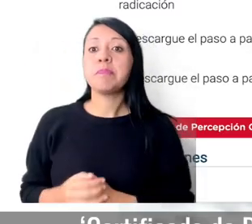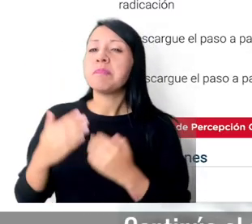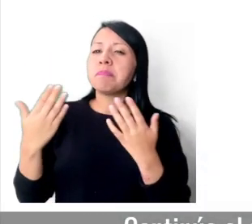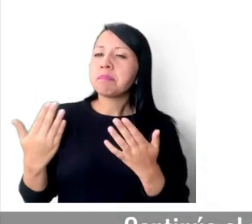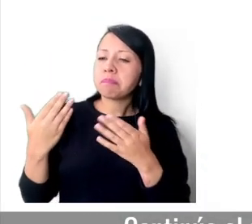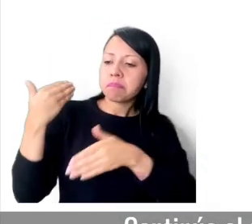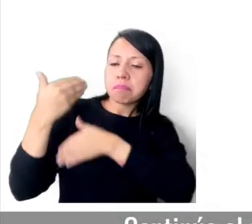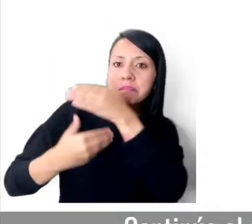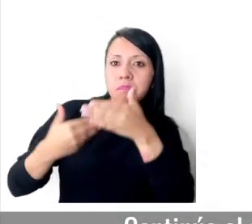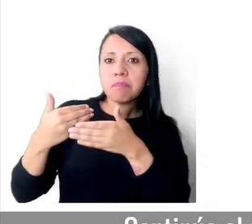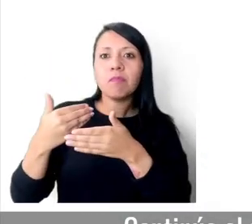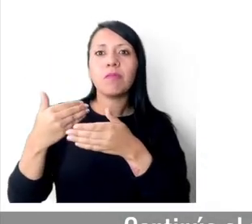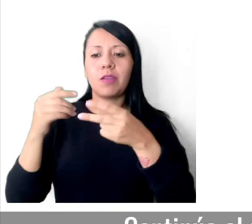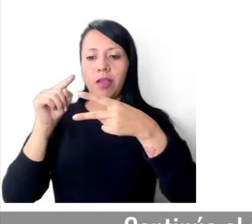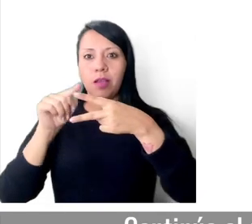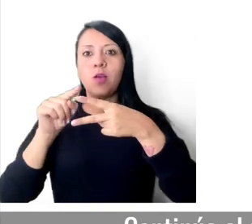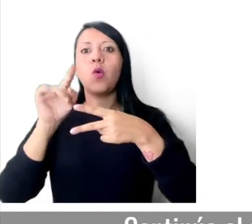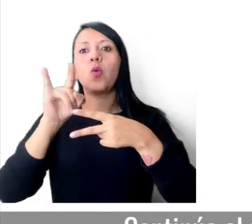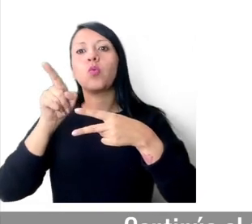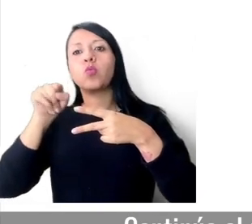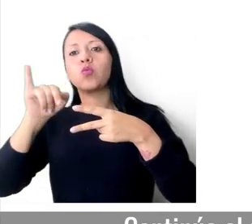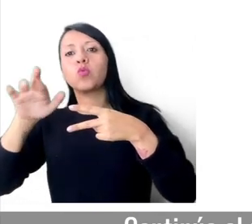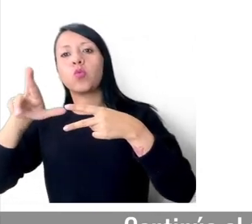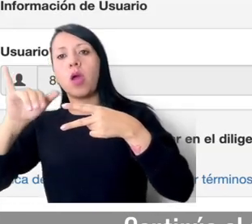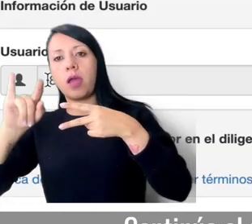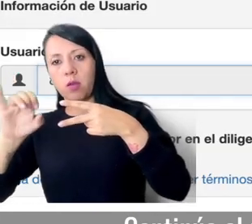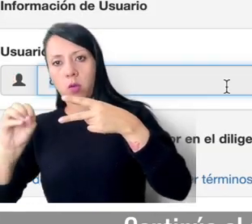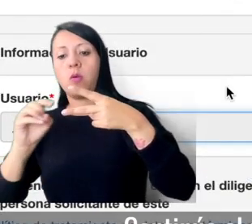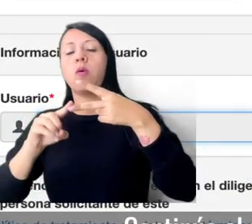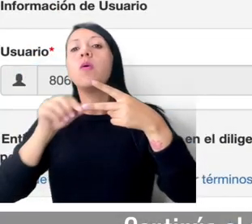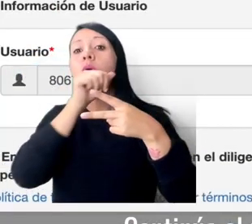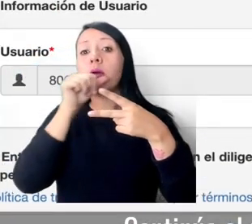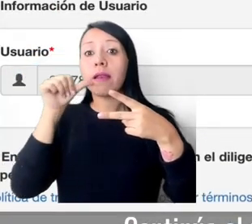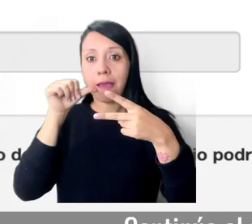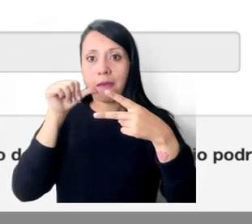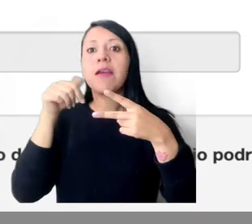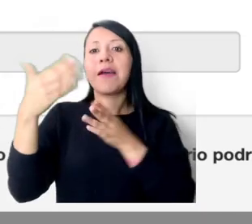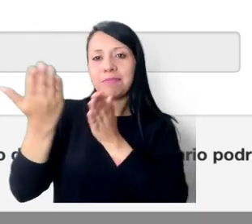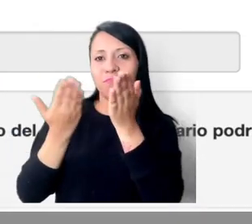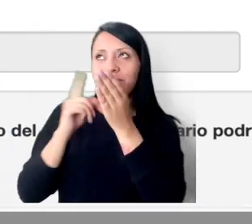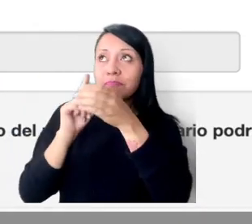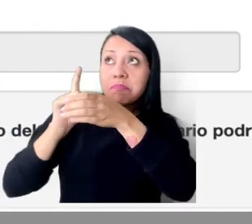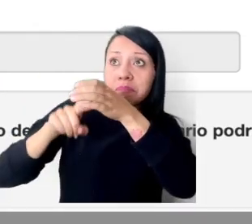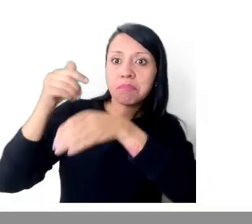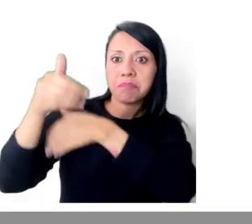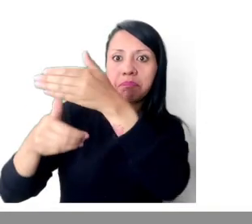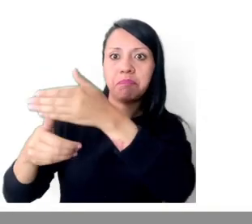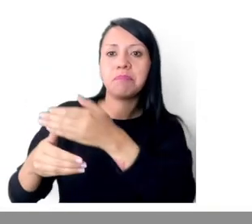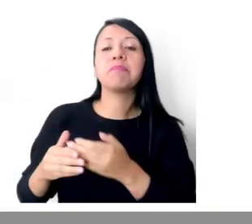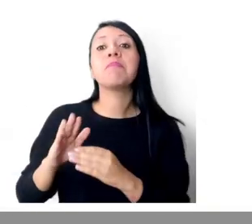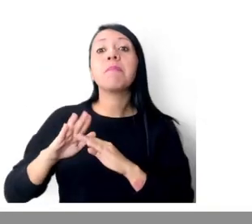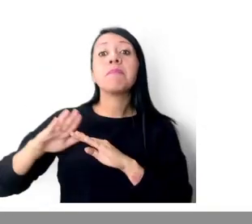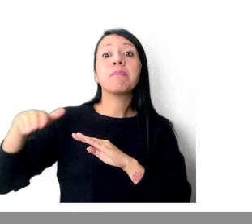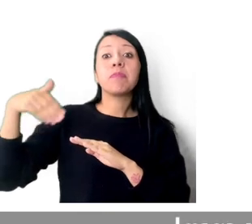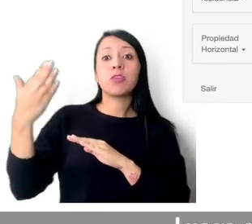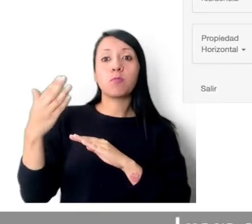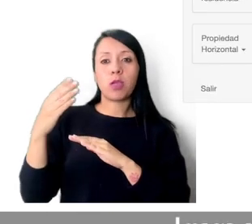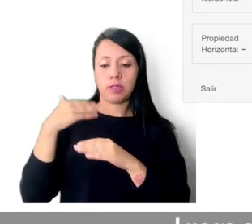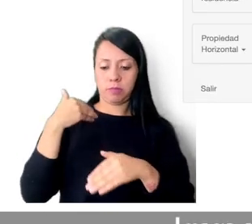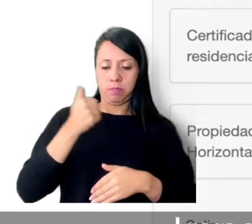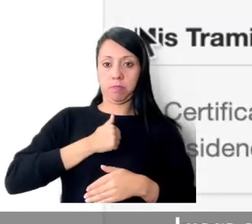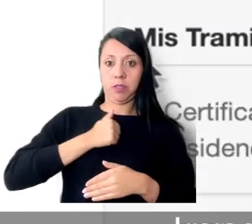residencia. Continúa el proceso de registro en nuestra sección de trámites y servicios, creando usuario y contraseña.